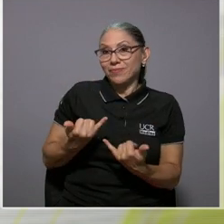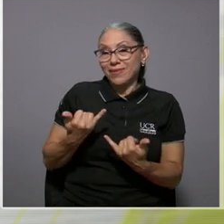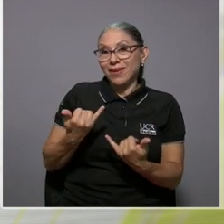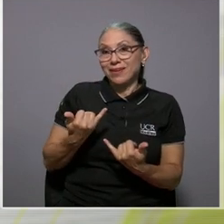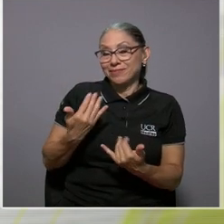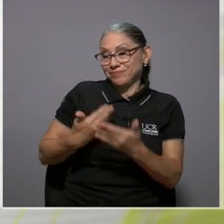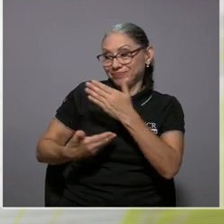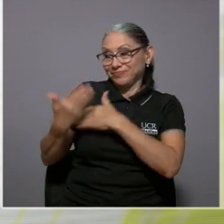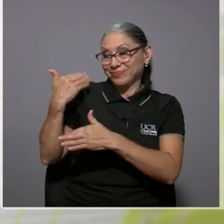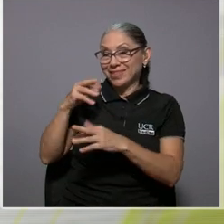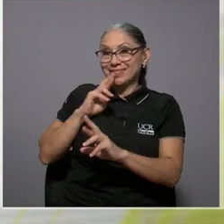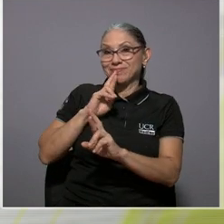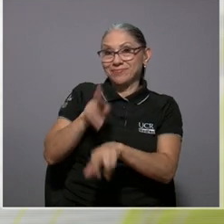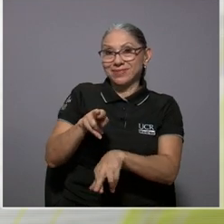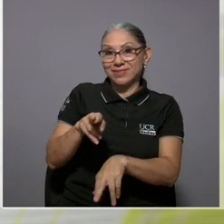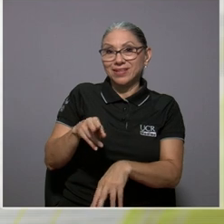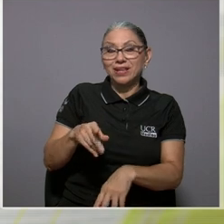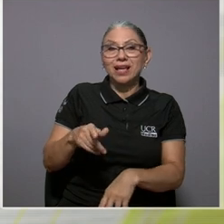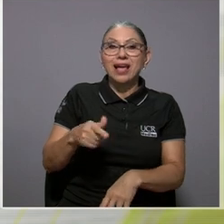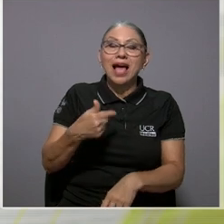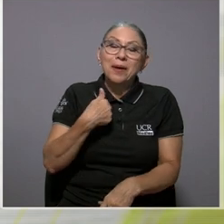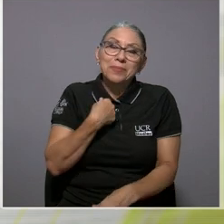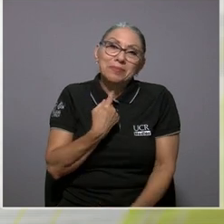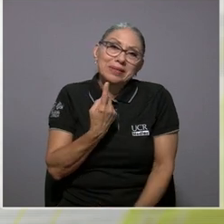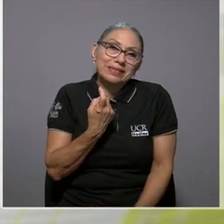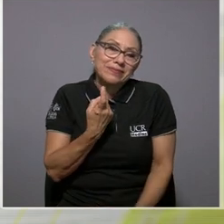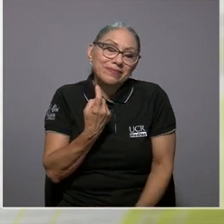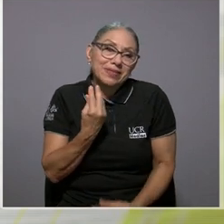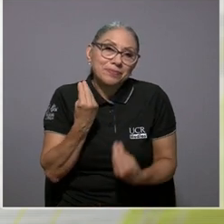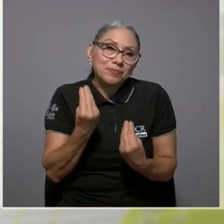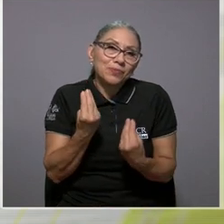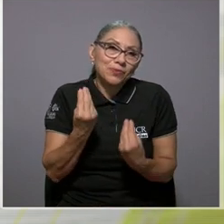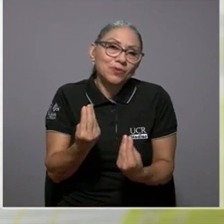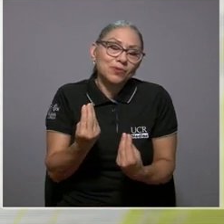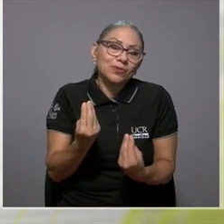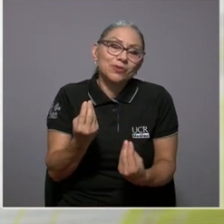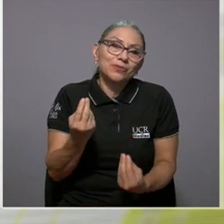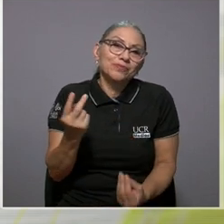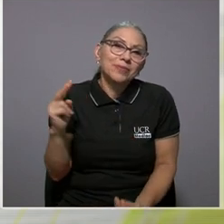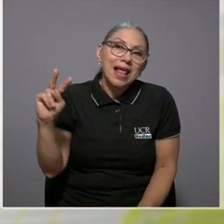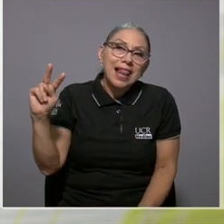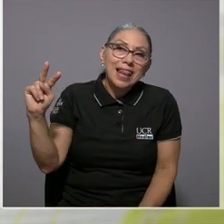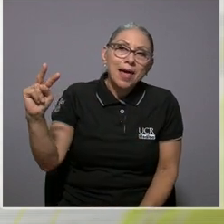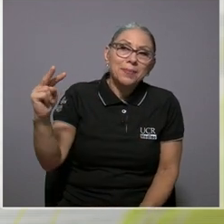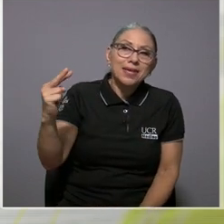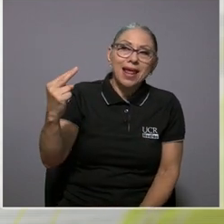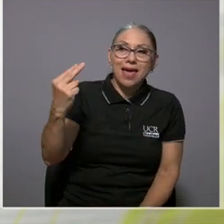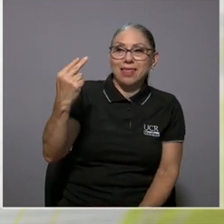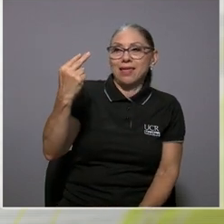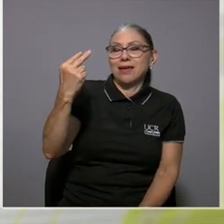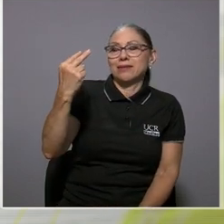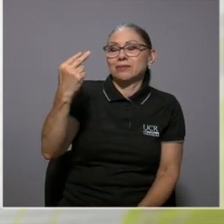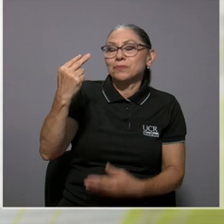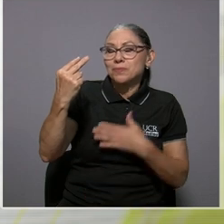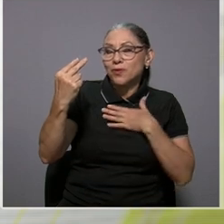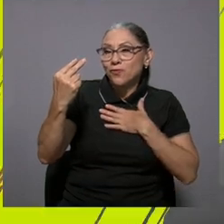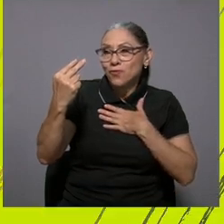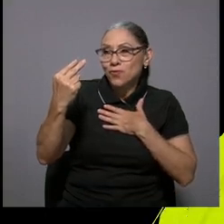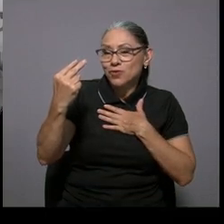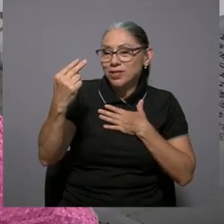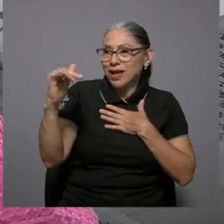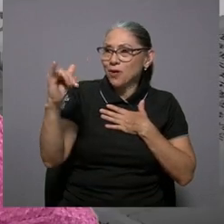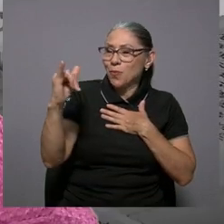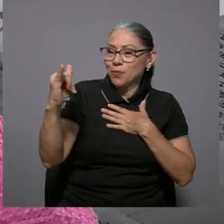con respecto a la contestación anterior he hecho muchísimo de menos la mirada profunda la